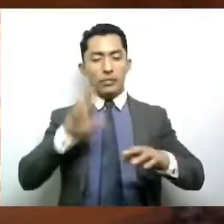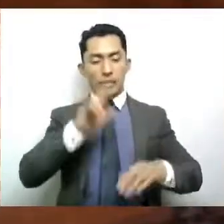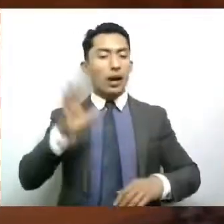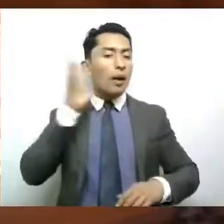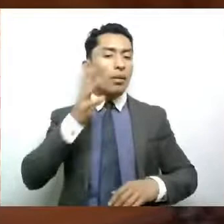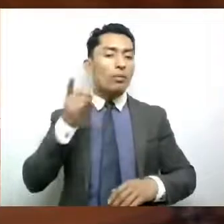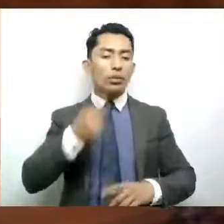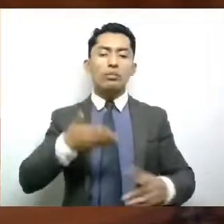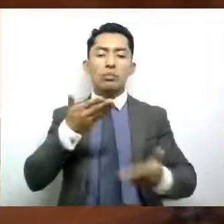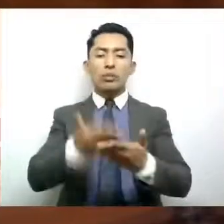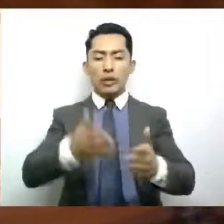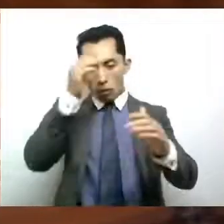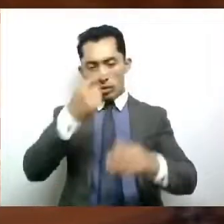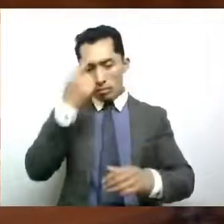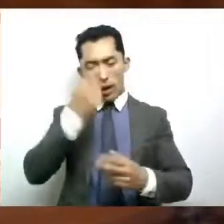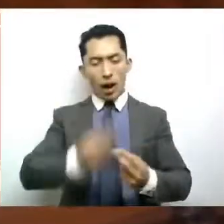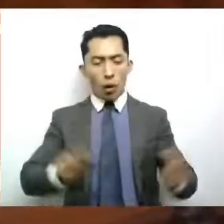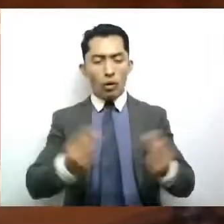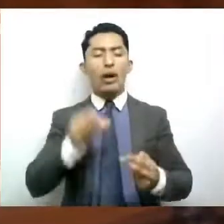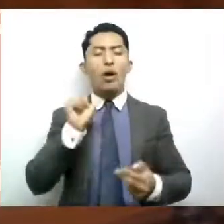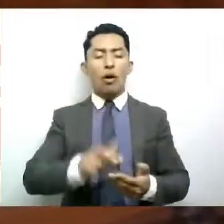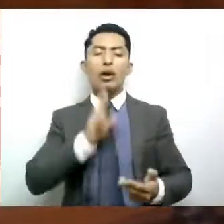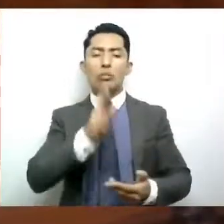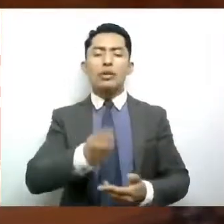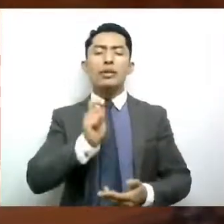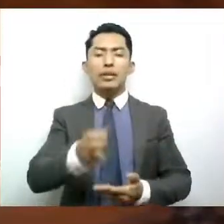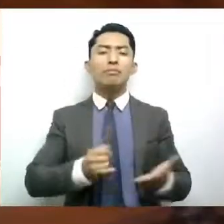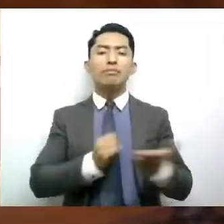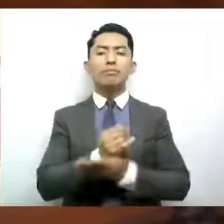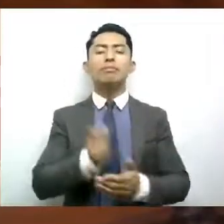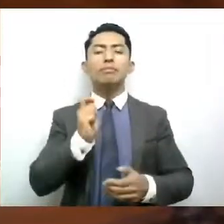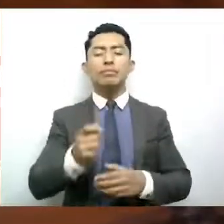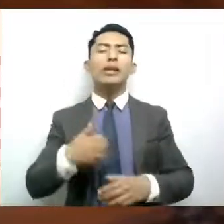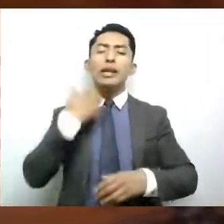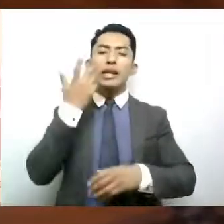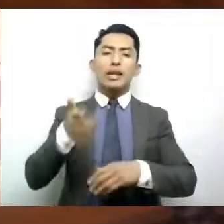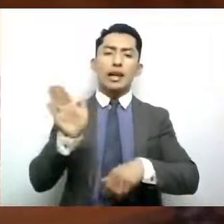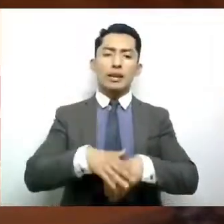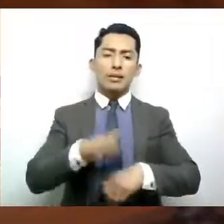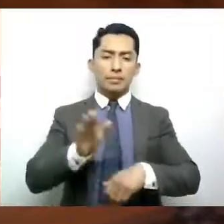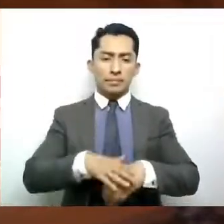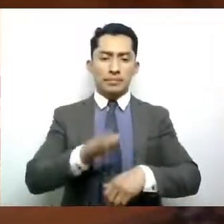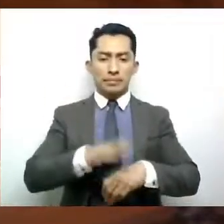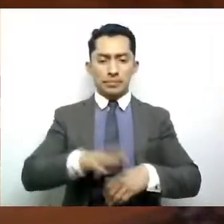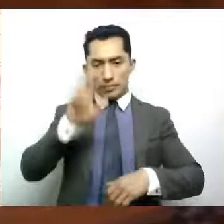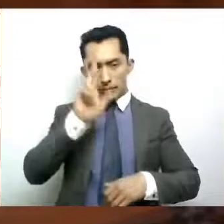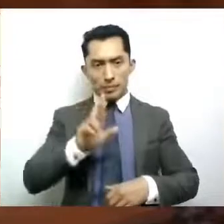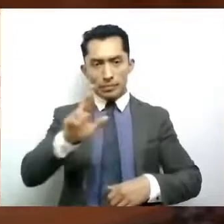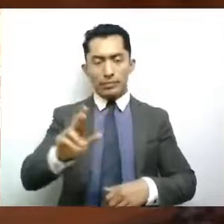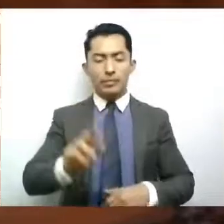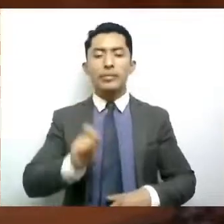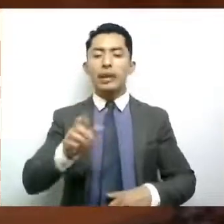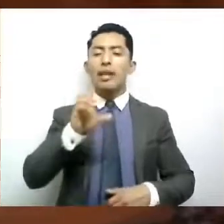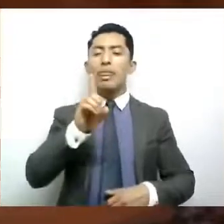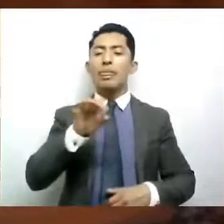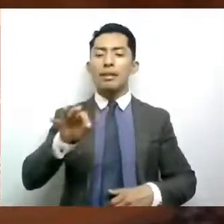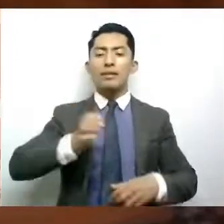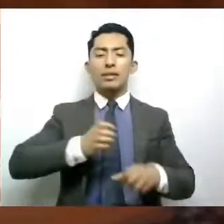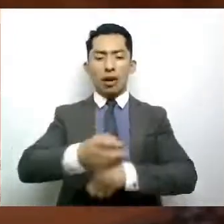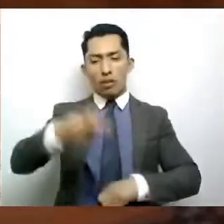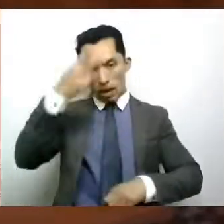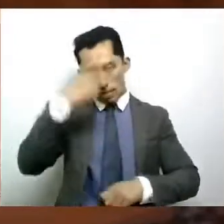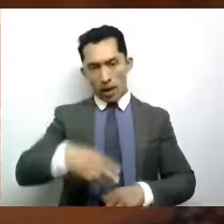acuerdo de urgente y obvia resolución por el que se exhorta de manera respetuosa al DIP del Estado de México